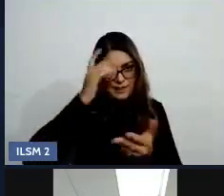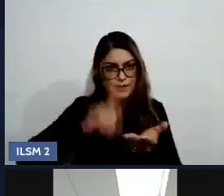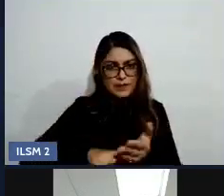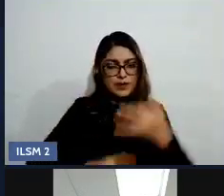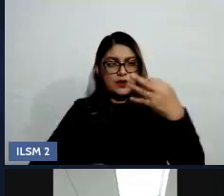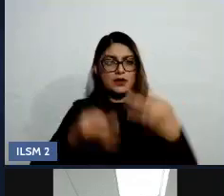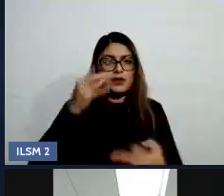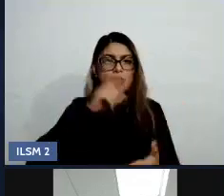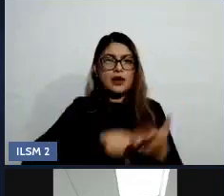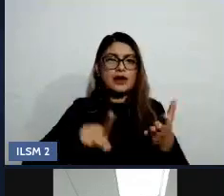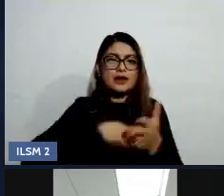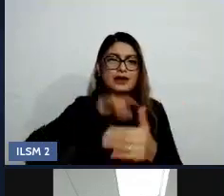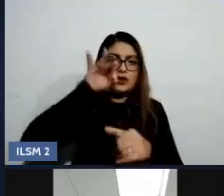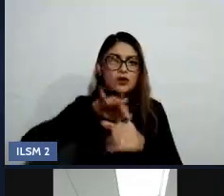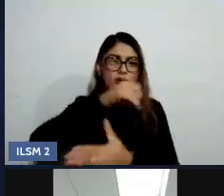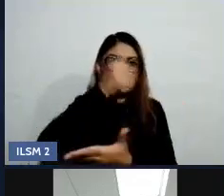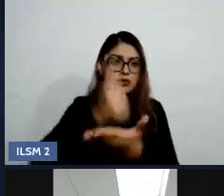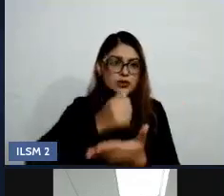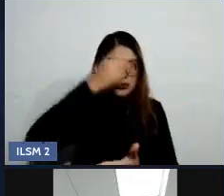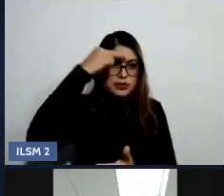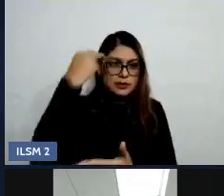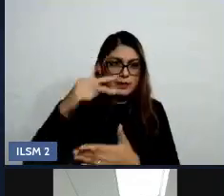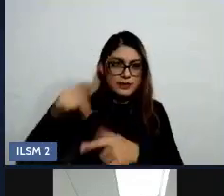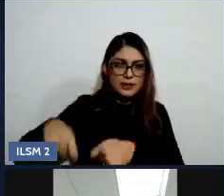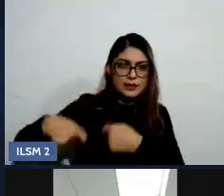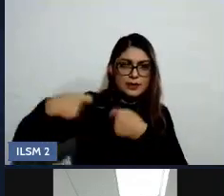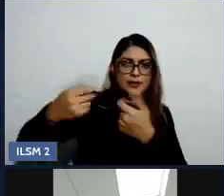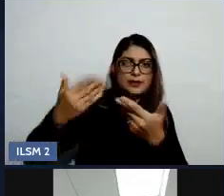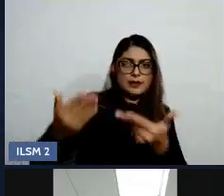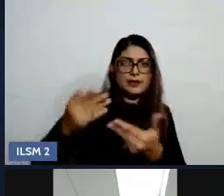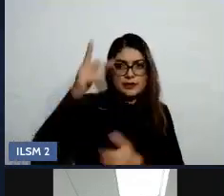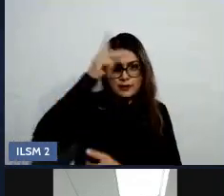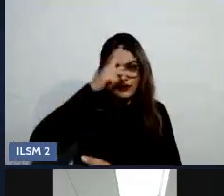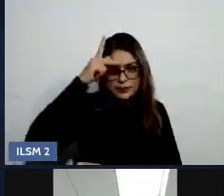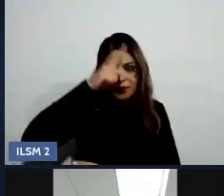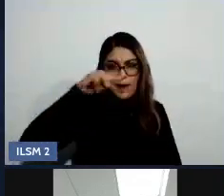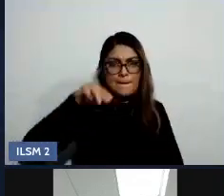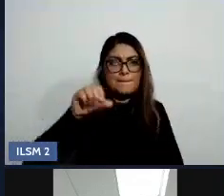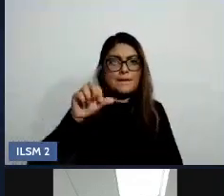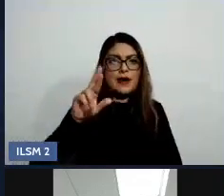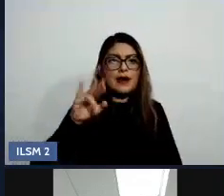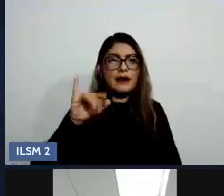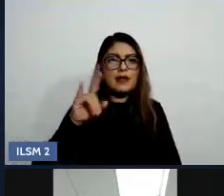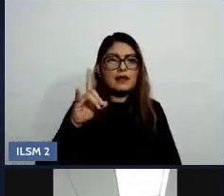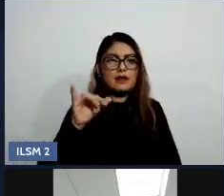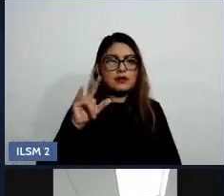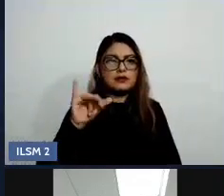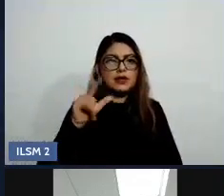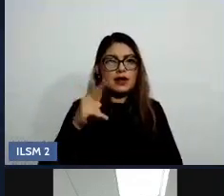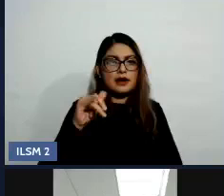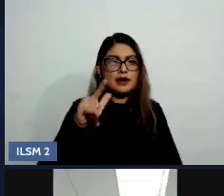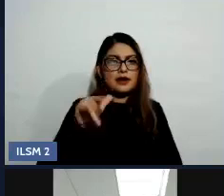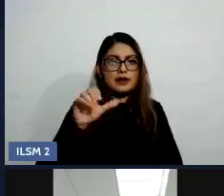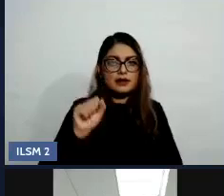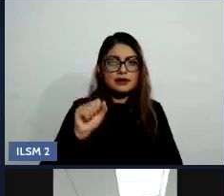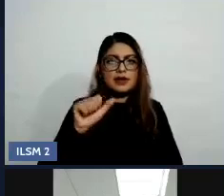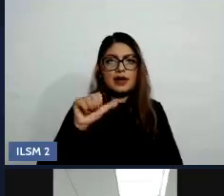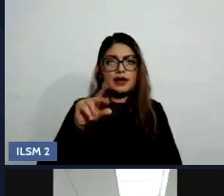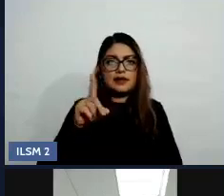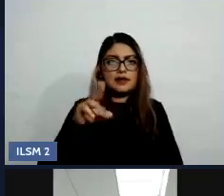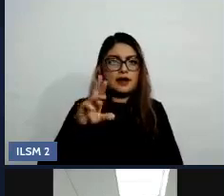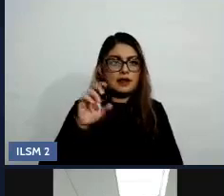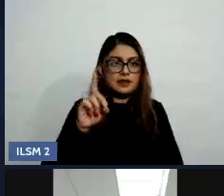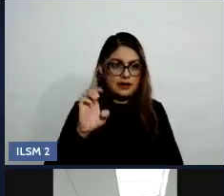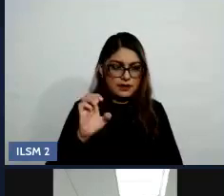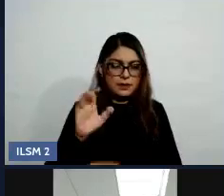otorga el presente reconocimiento a la psicóloga María de los Ángeles Andrés de Montiel por haber impartido la sexta plática de